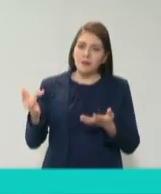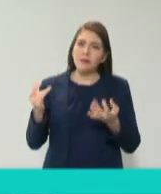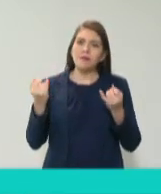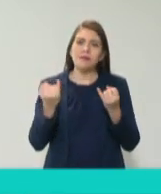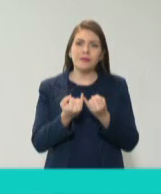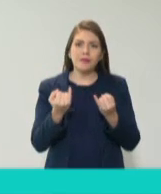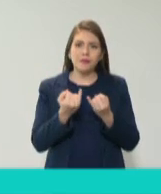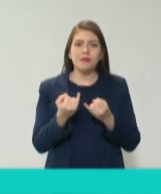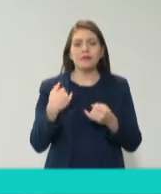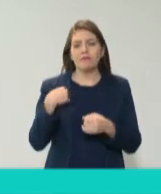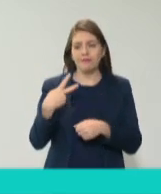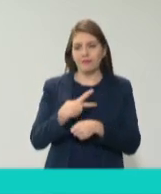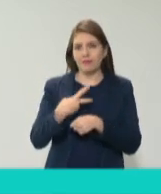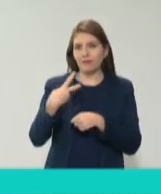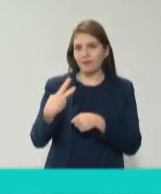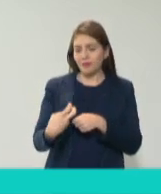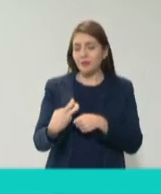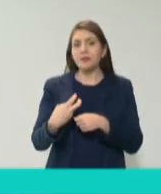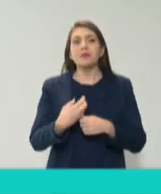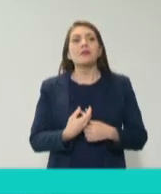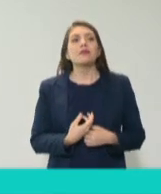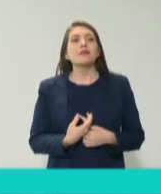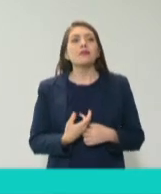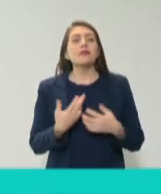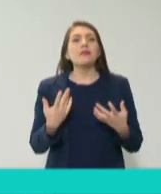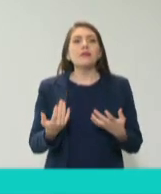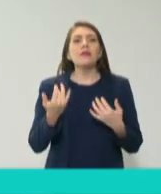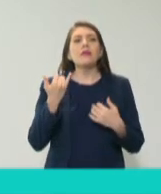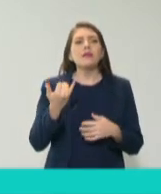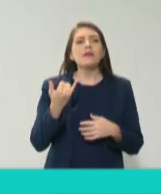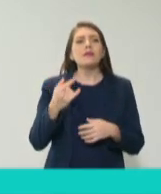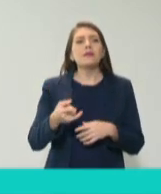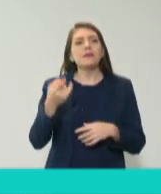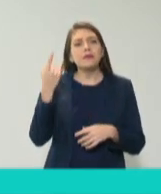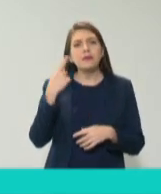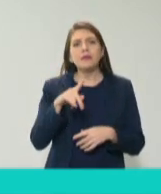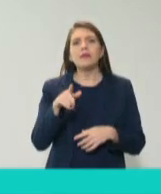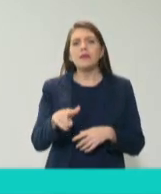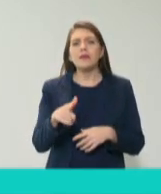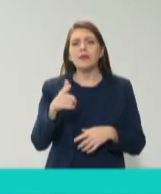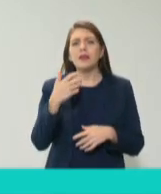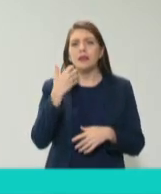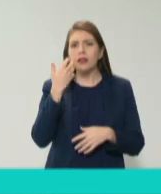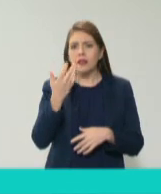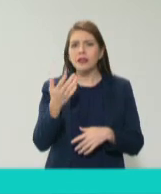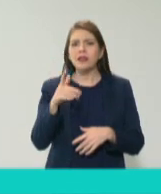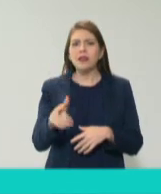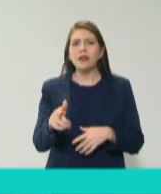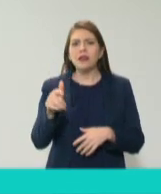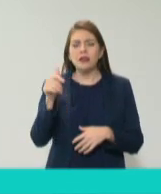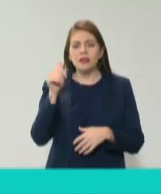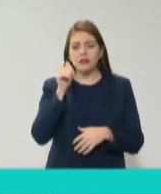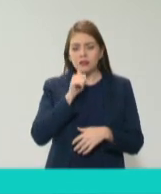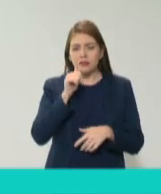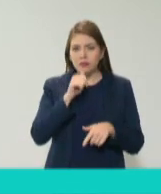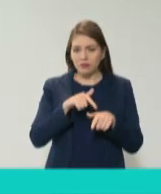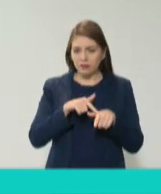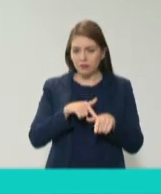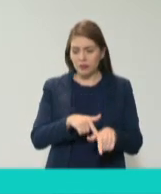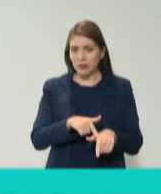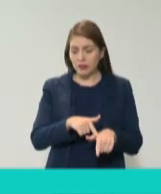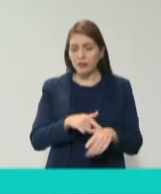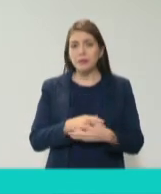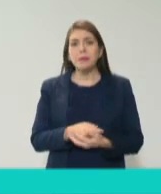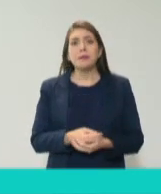habernos invitado y por mantener el dedo en el renglón porque si bien es cierto y ya lo decía